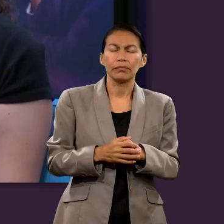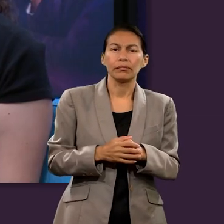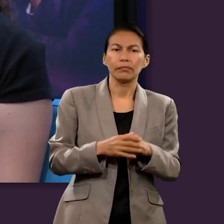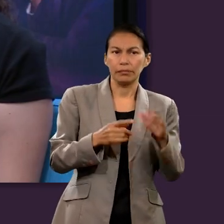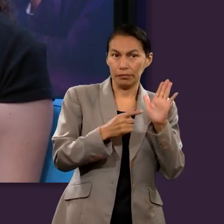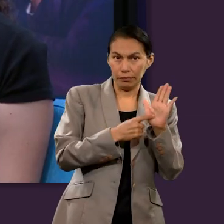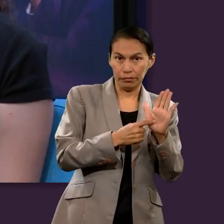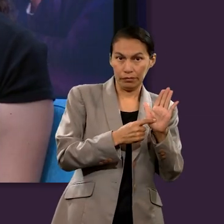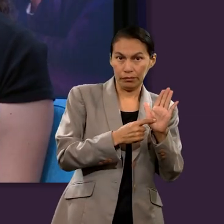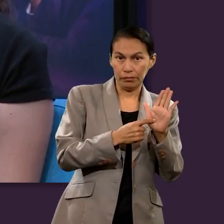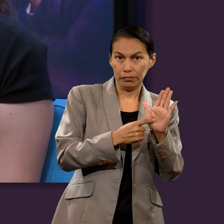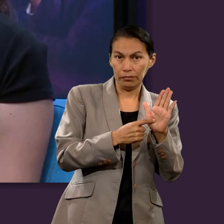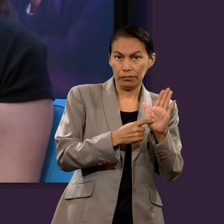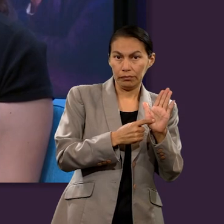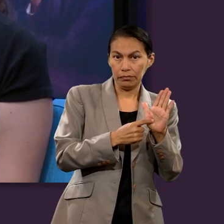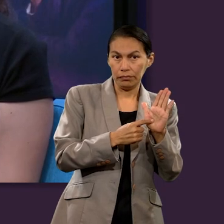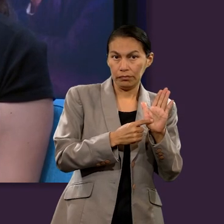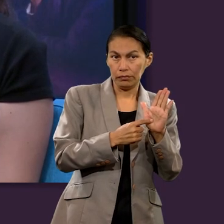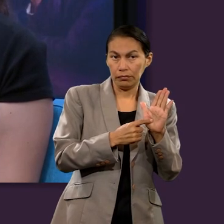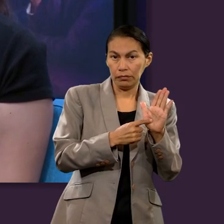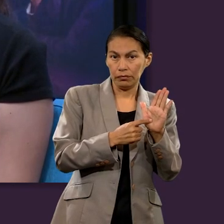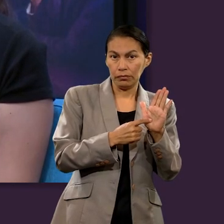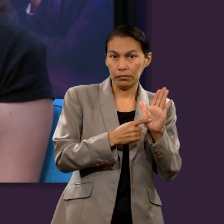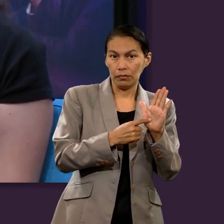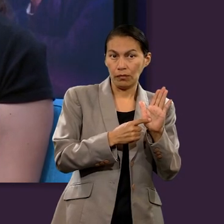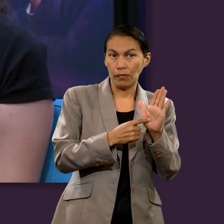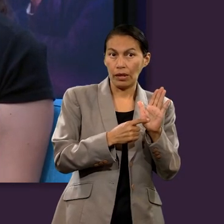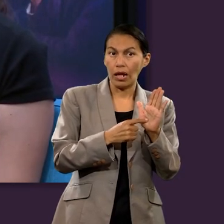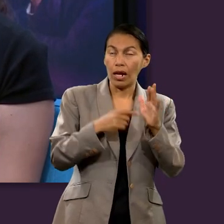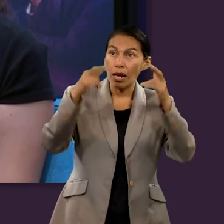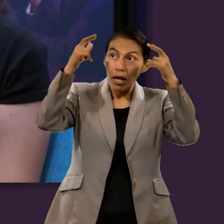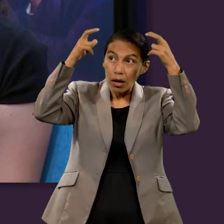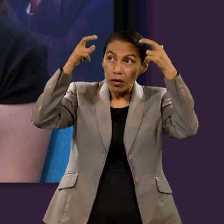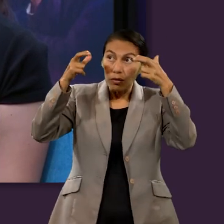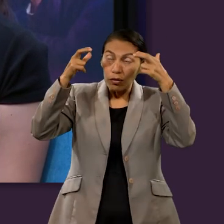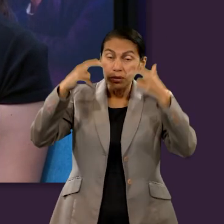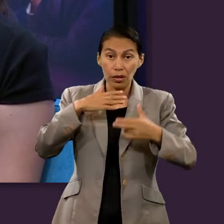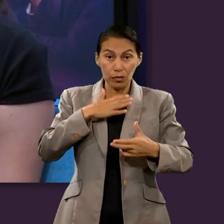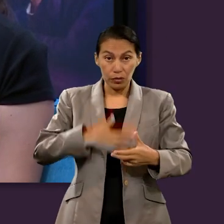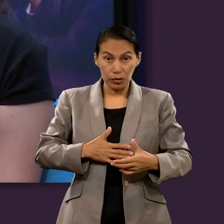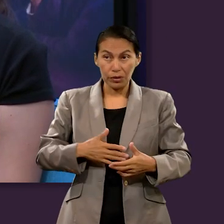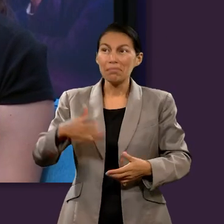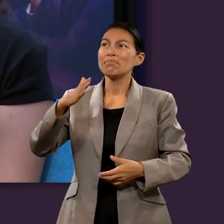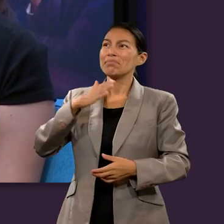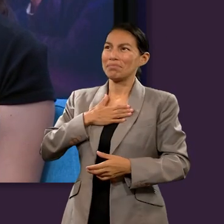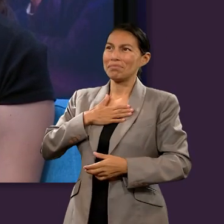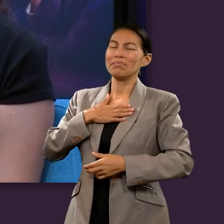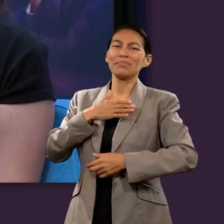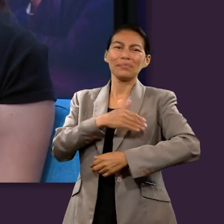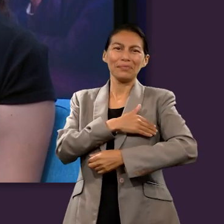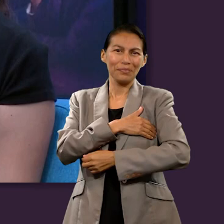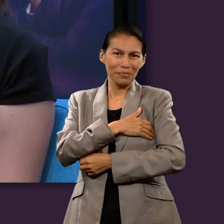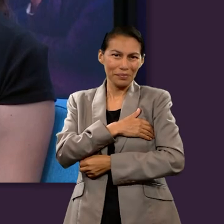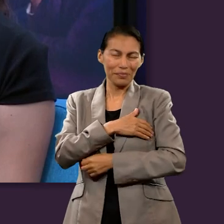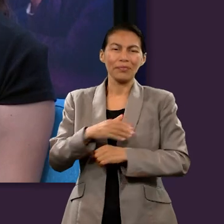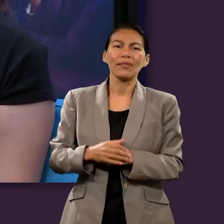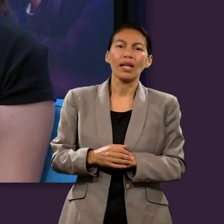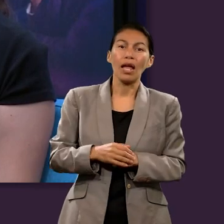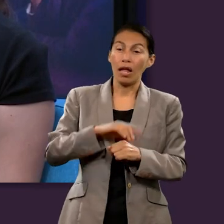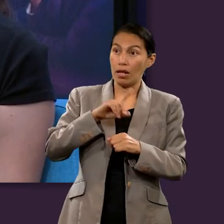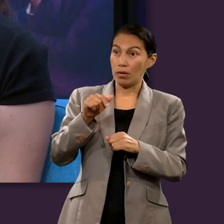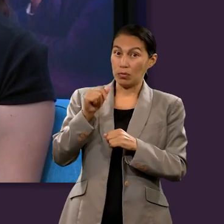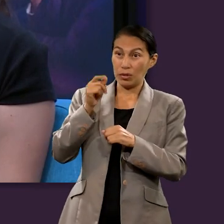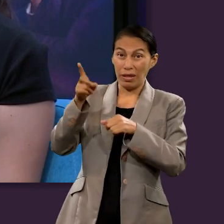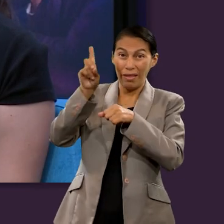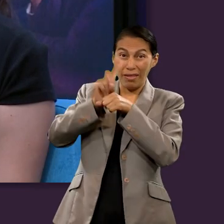así, Por lo demás me está guardada la corona de justicia, la cual me dará el Señor, juez justo en